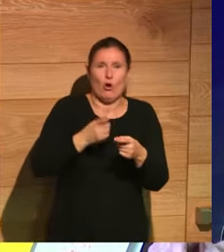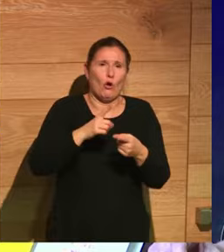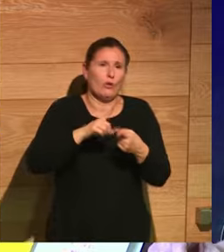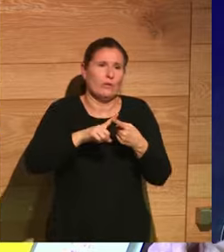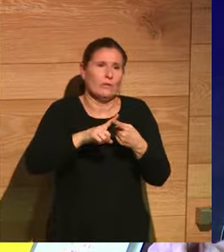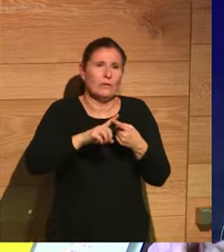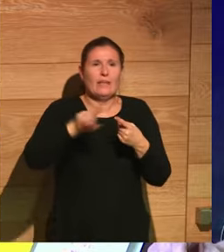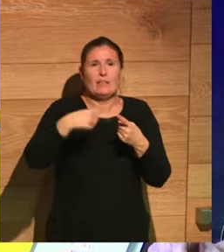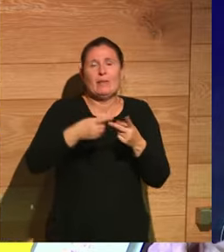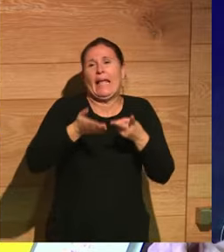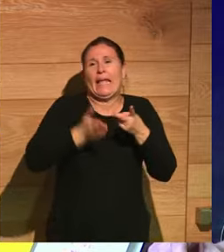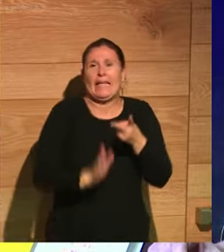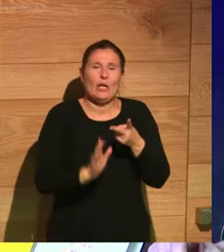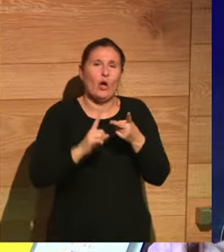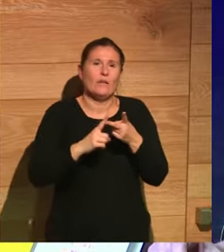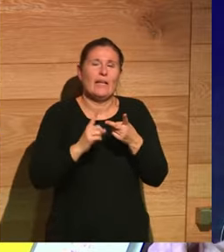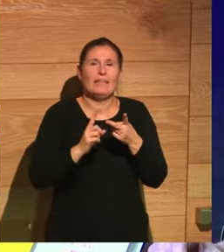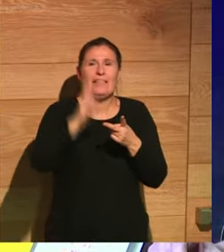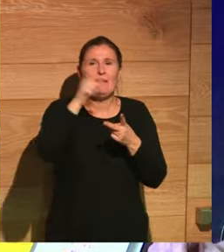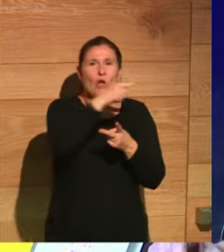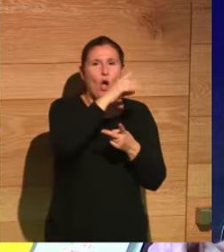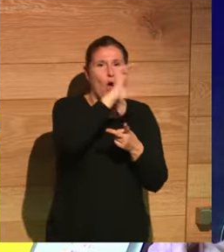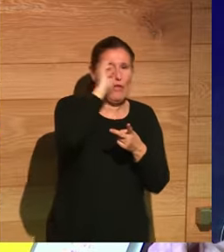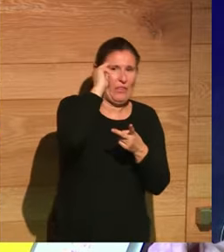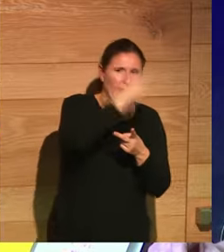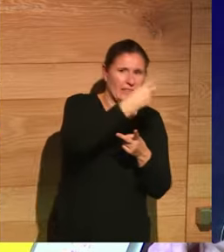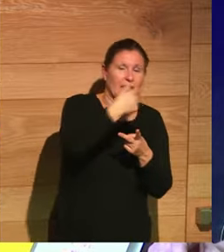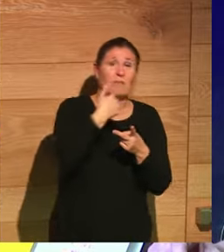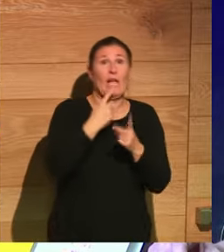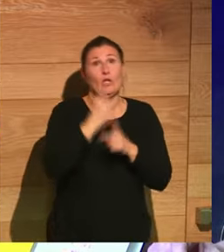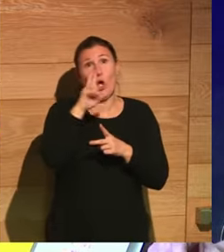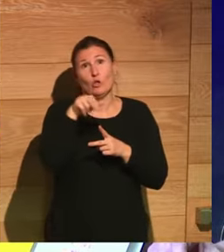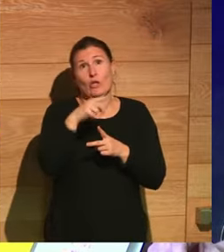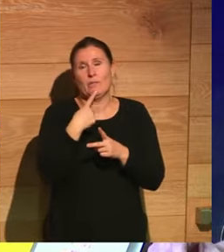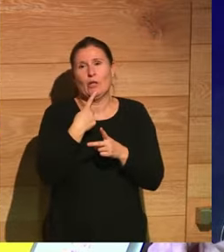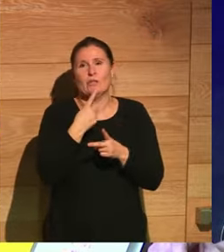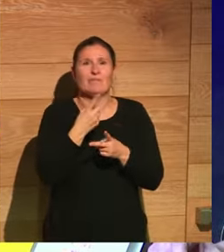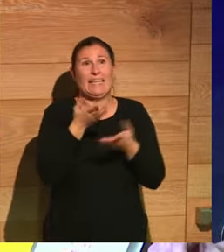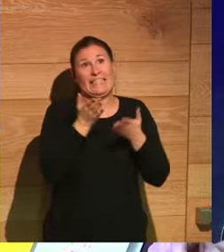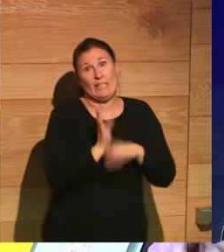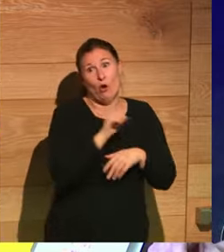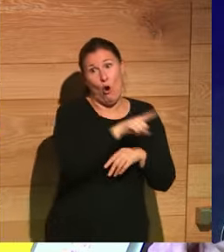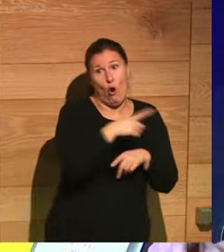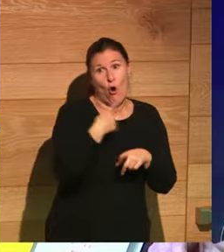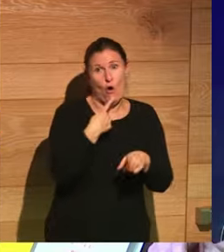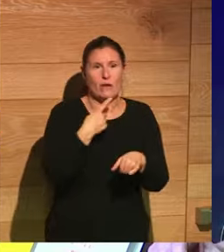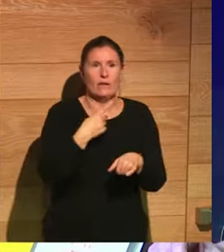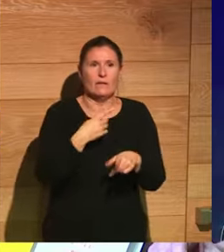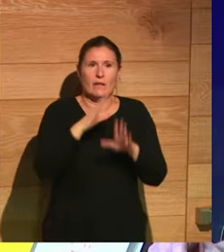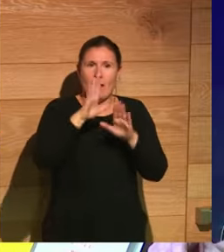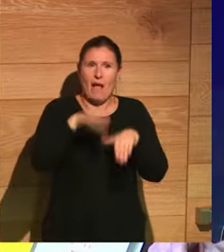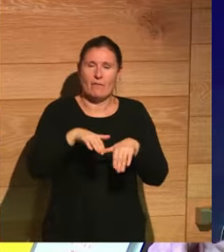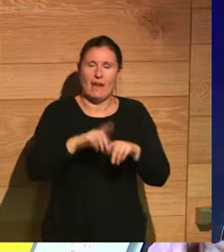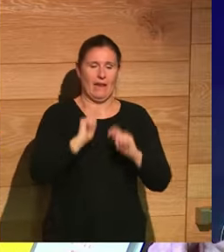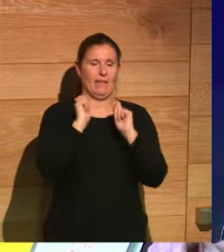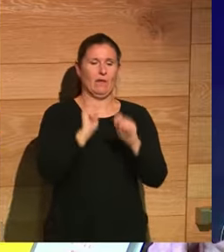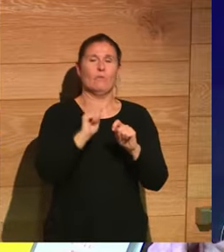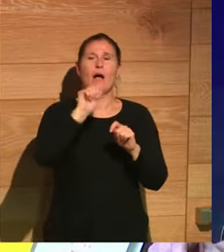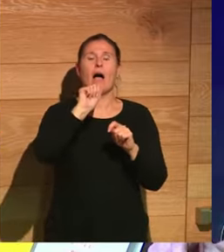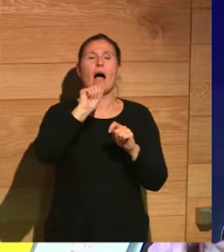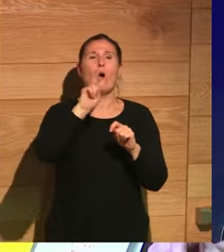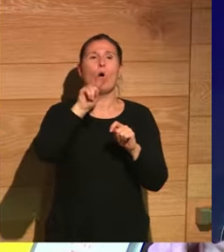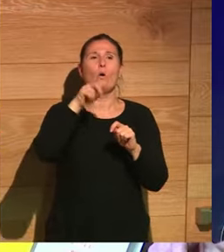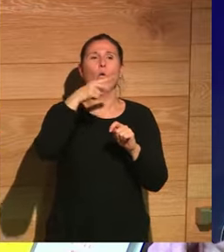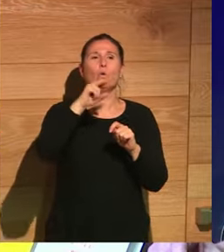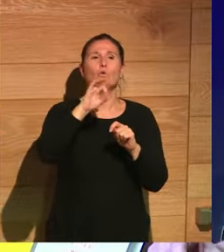luego se hizo llamar Hijo del Divino César, con lo cual no eres un dios, pero casi, porque eres el hijo de uno, y al final le convierten en Augustus. Augustus